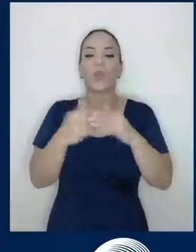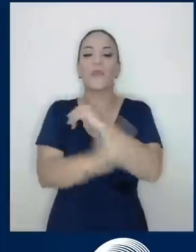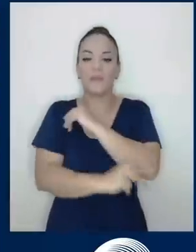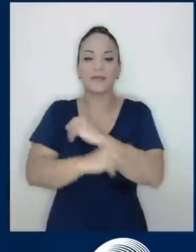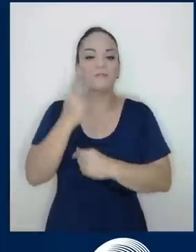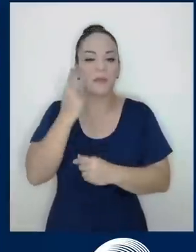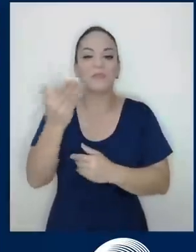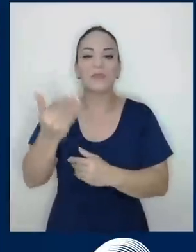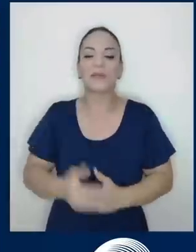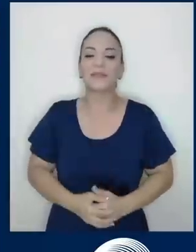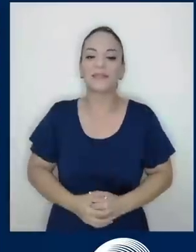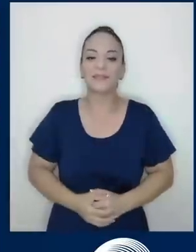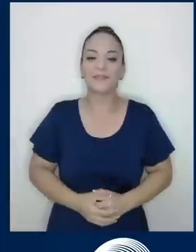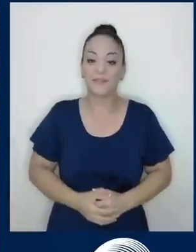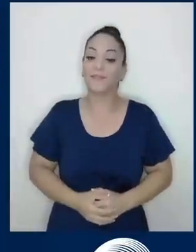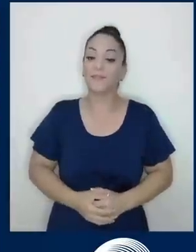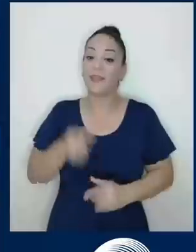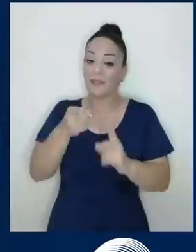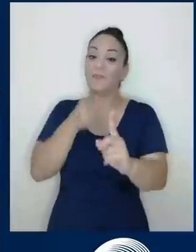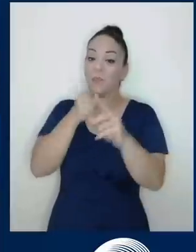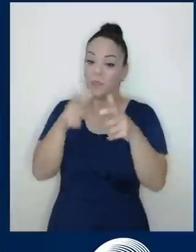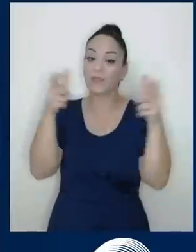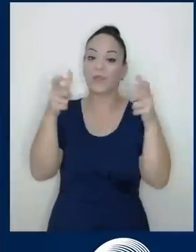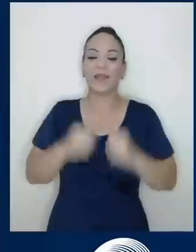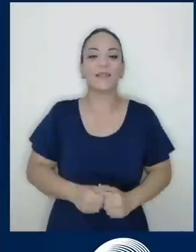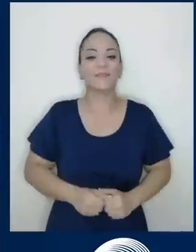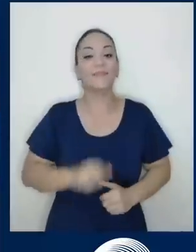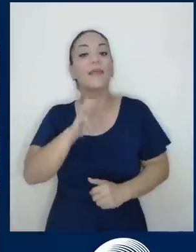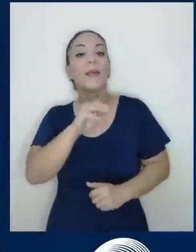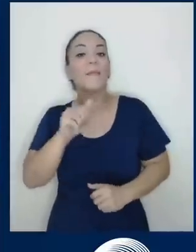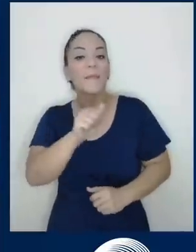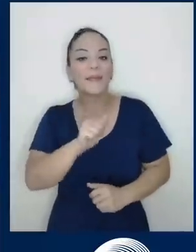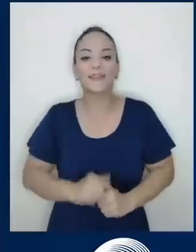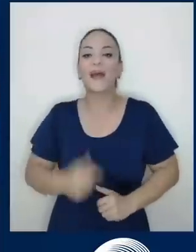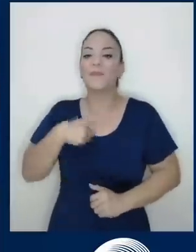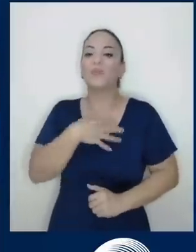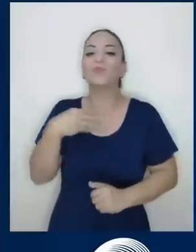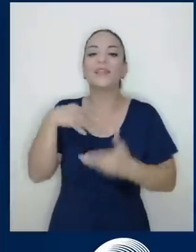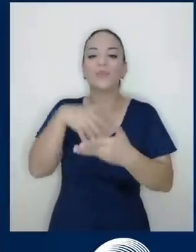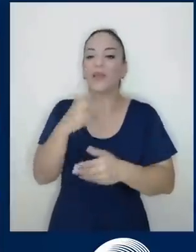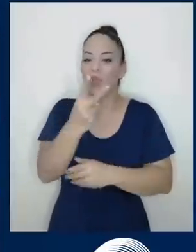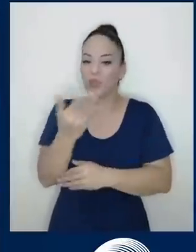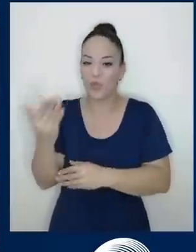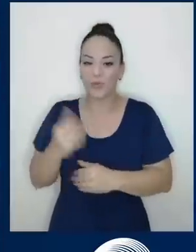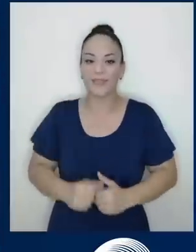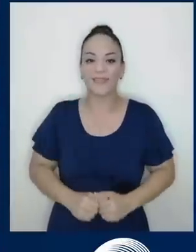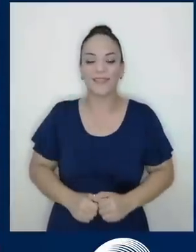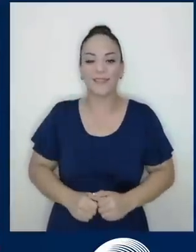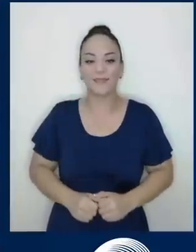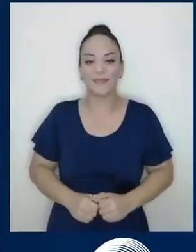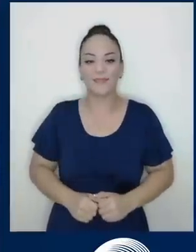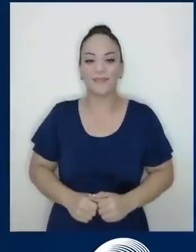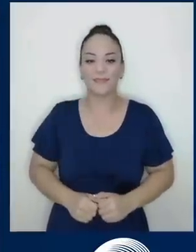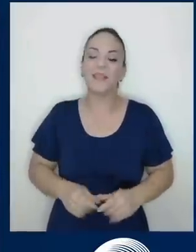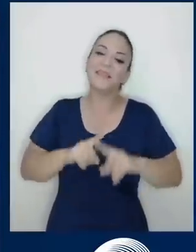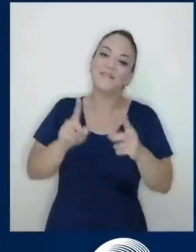Otro gran propósito. Doña Eva. A me gustaría estudiar dos cosas. Aunque sean diferentes, a mí me gustaría estudiar